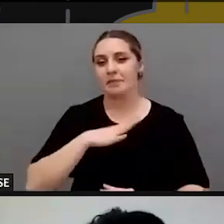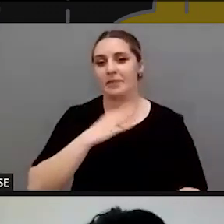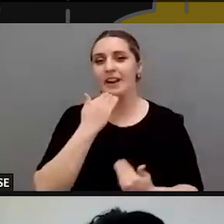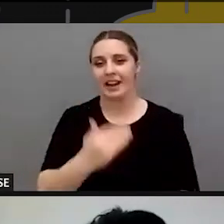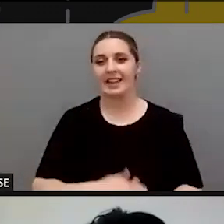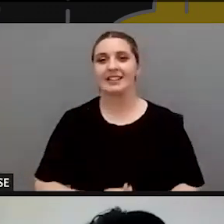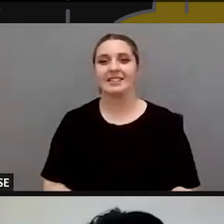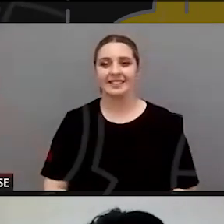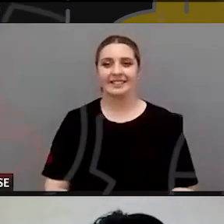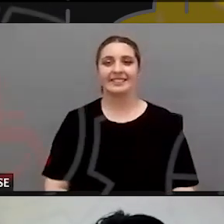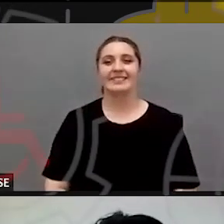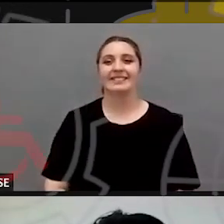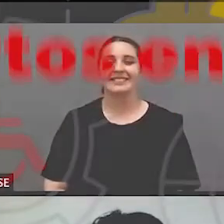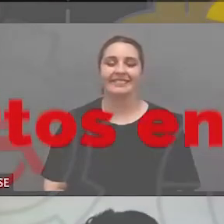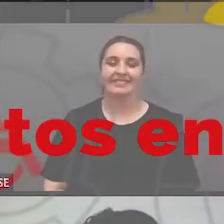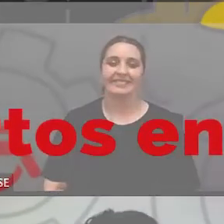gracias